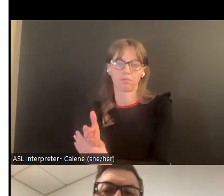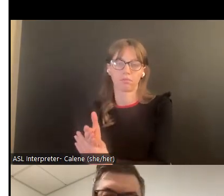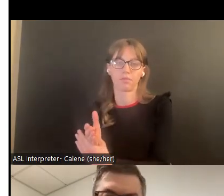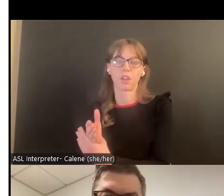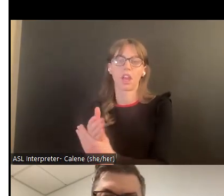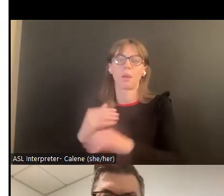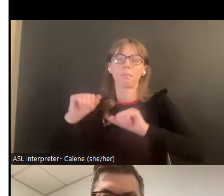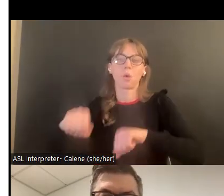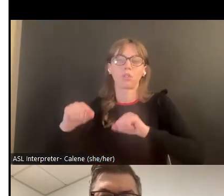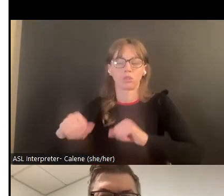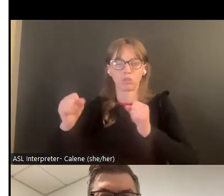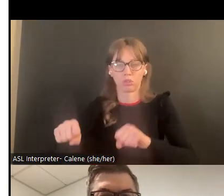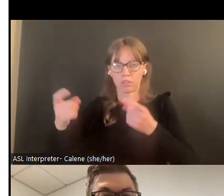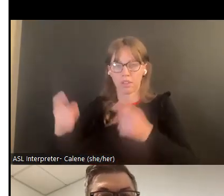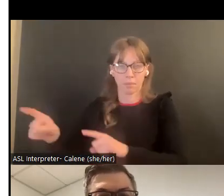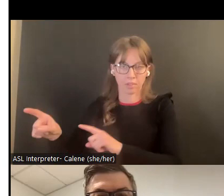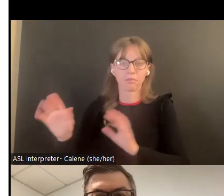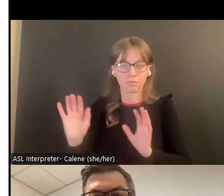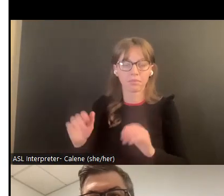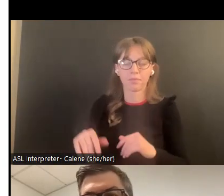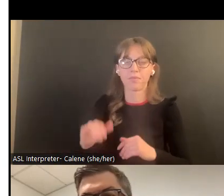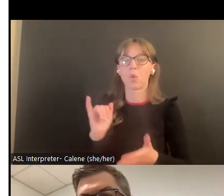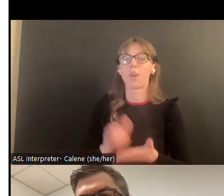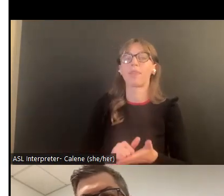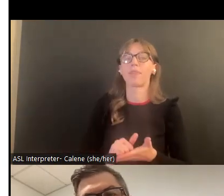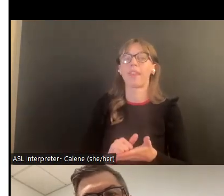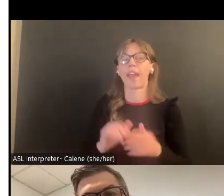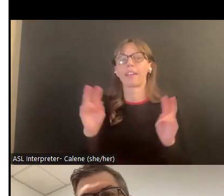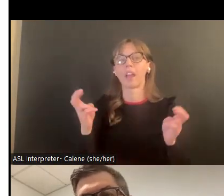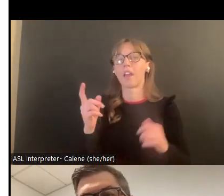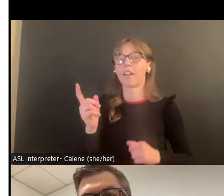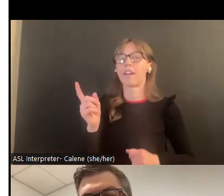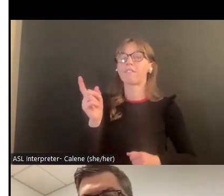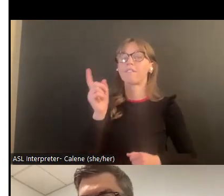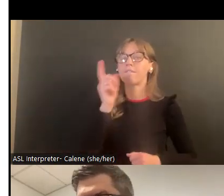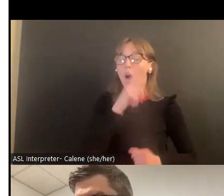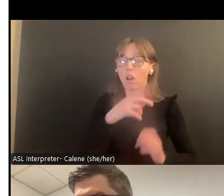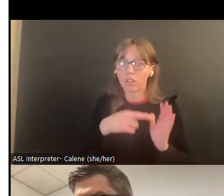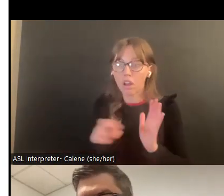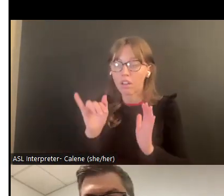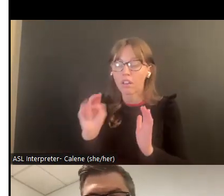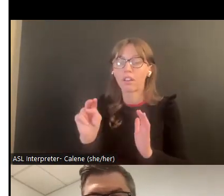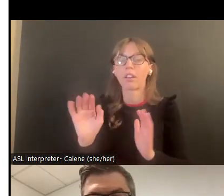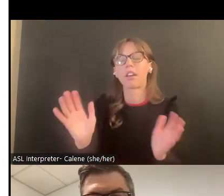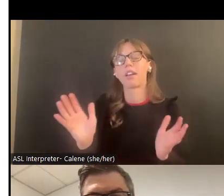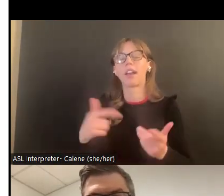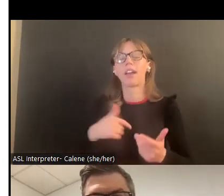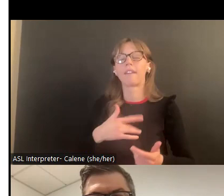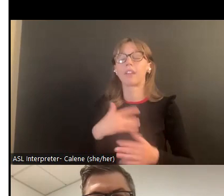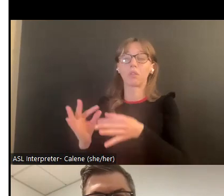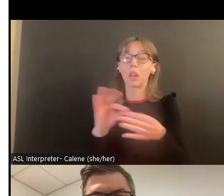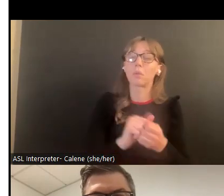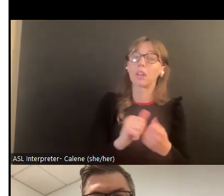rojas en sus antecedentes que identifica un riesgo entonces lo que sería un falso positivo en sí no sé si puedo